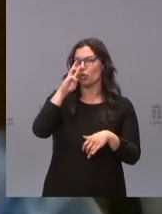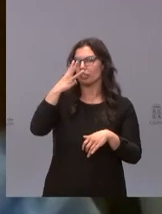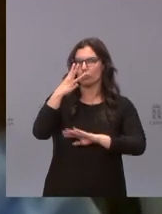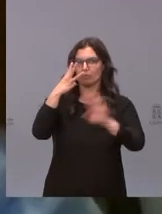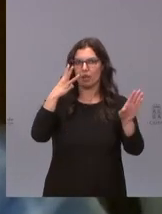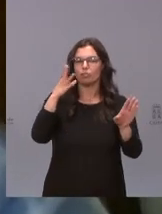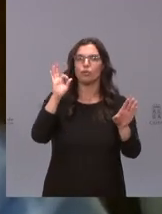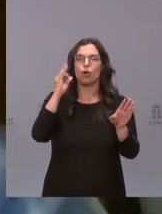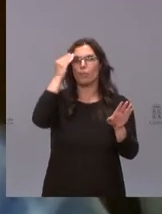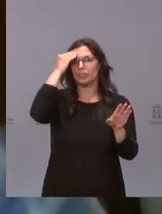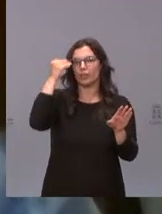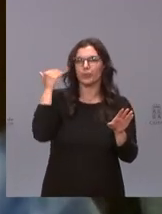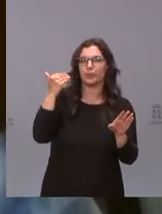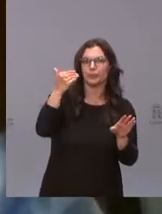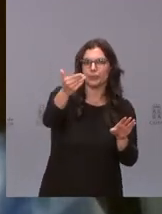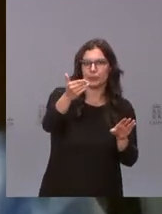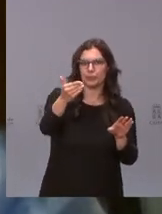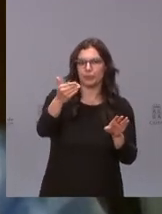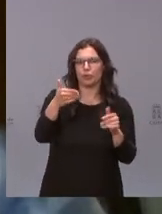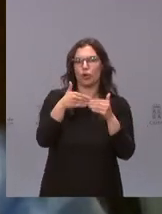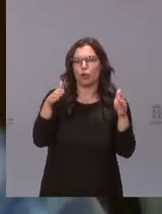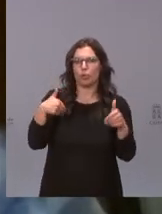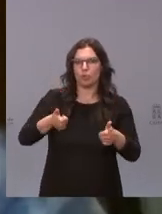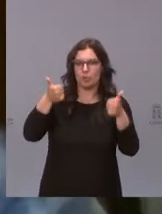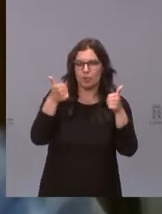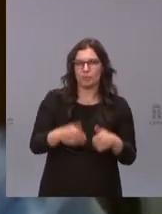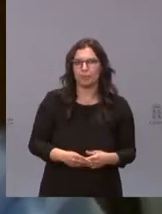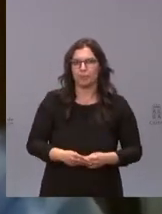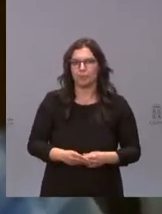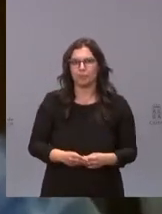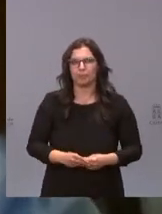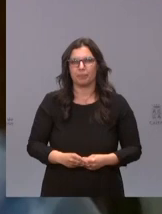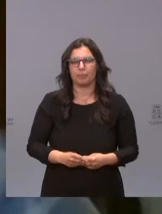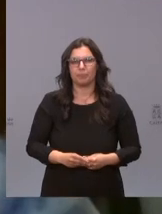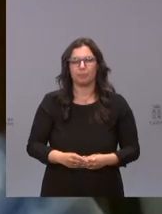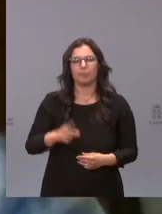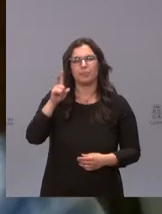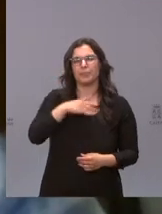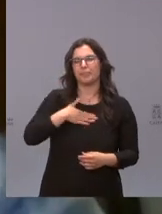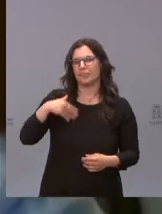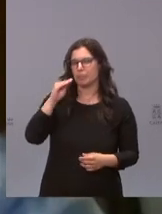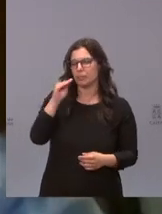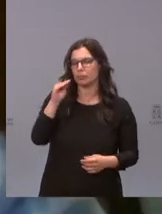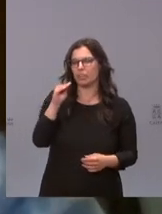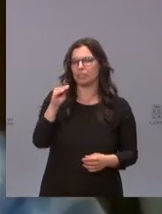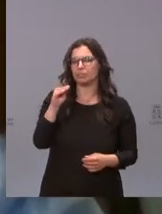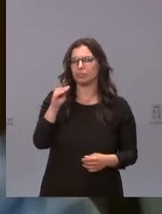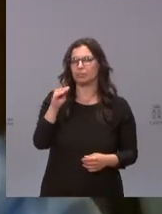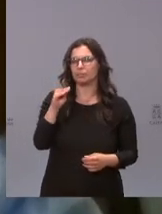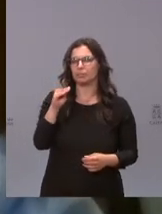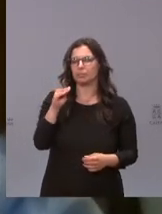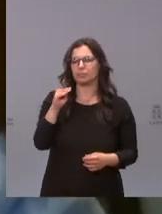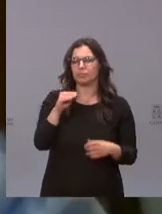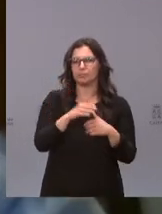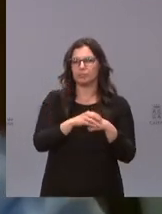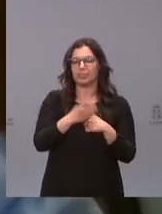o si el proyecto durase más estaría abierto una colaboración mayor y el rector también le quería preguntar sobre si esta colaboración